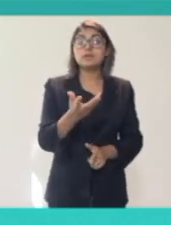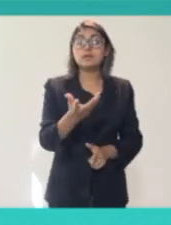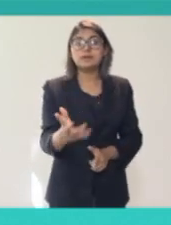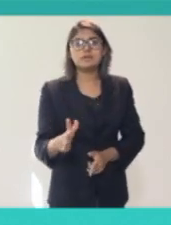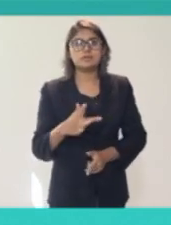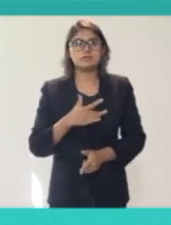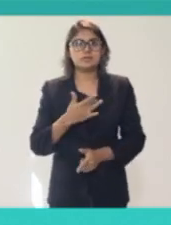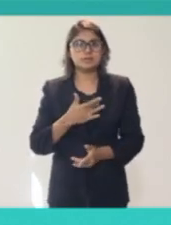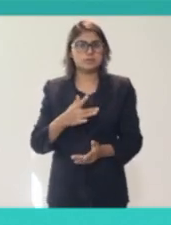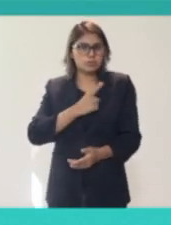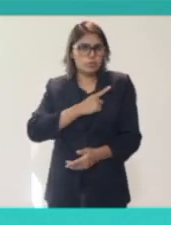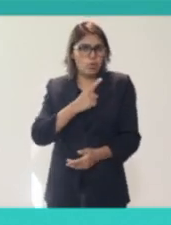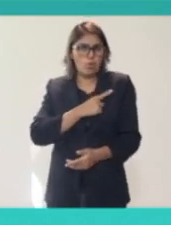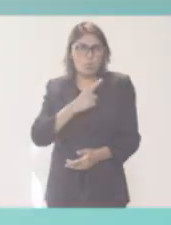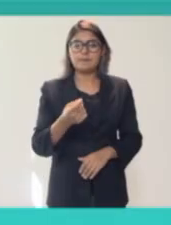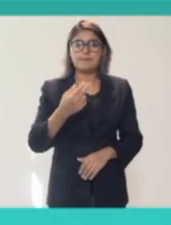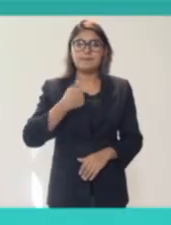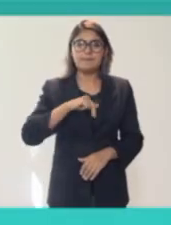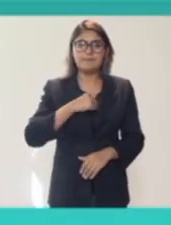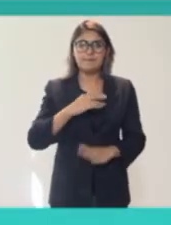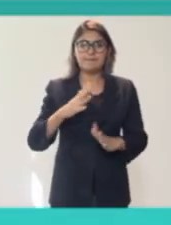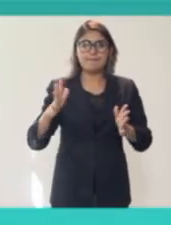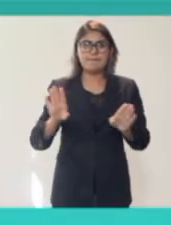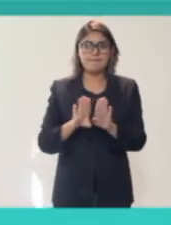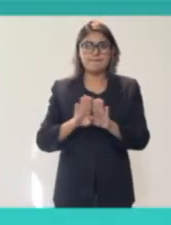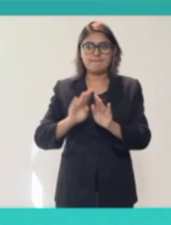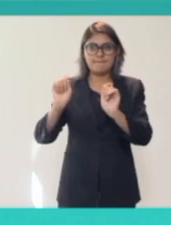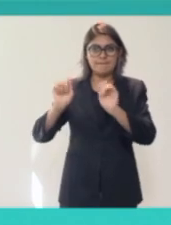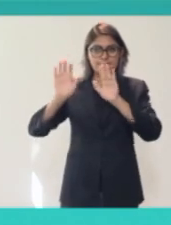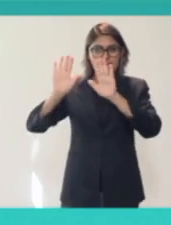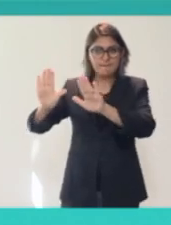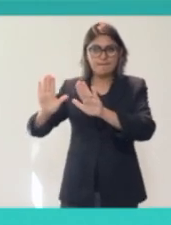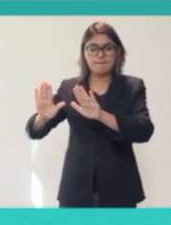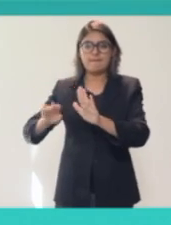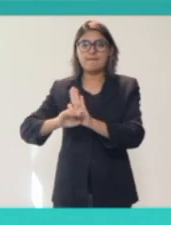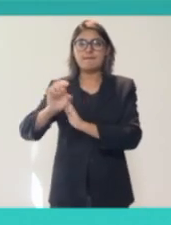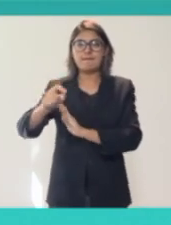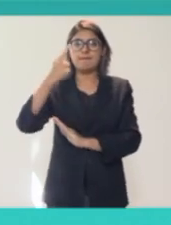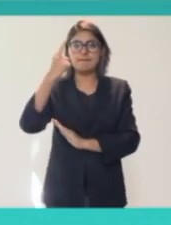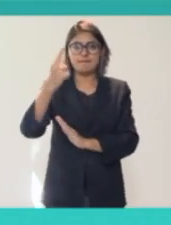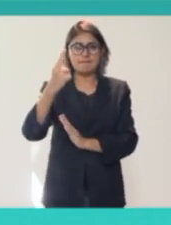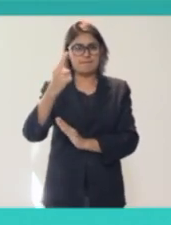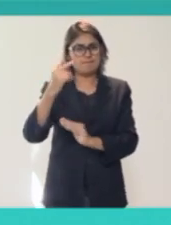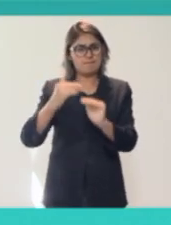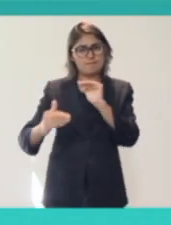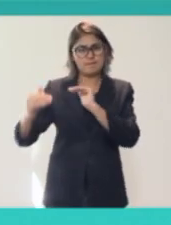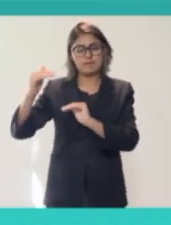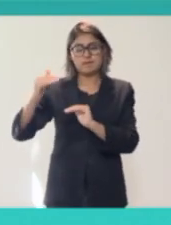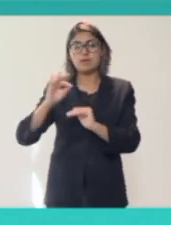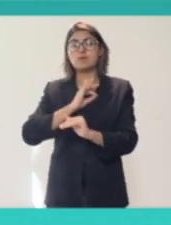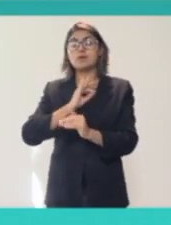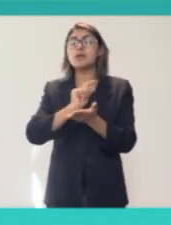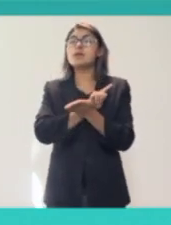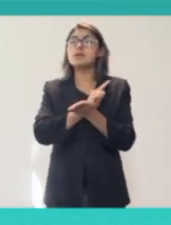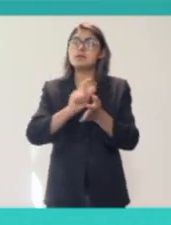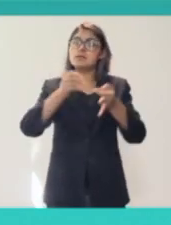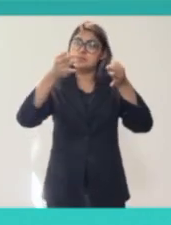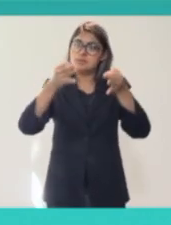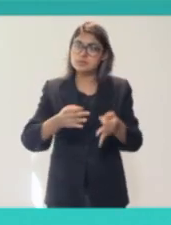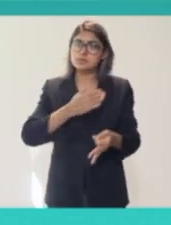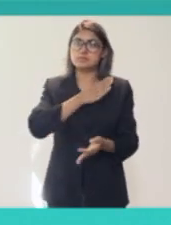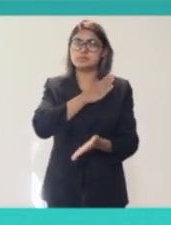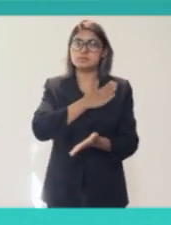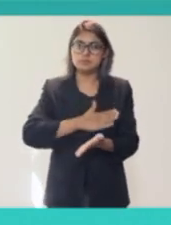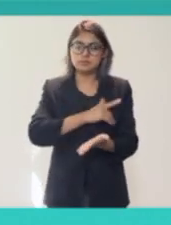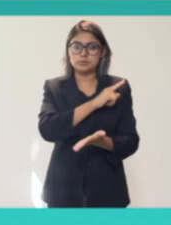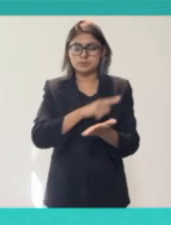decisiones públicas, define el poder público. Un poder que puede ser electo de manera transparente en elecciones justas y